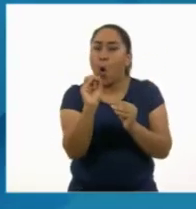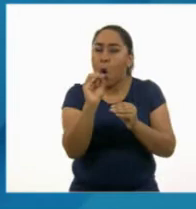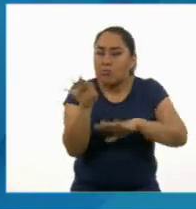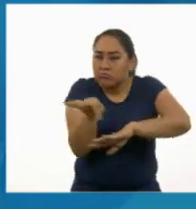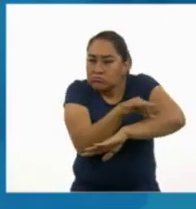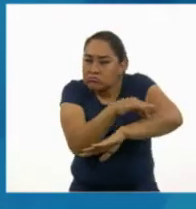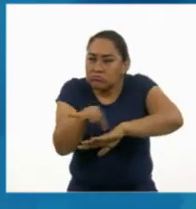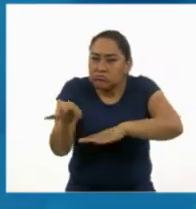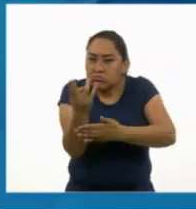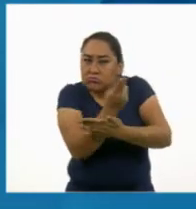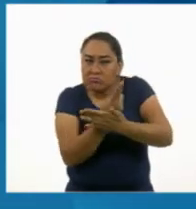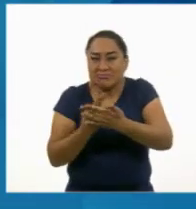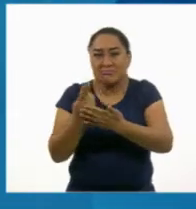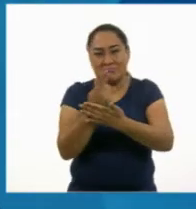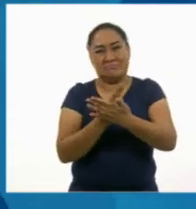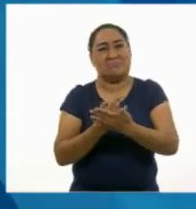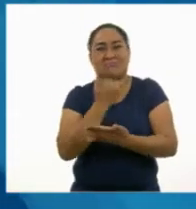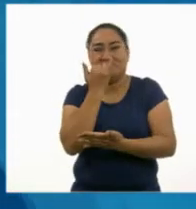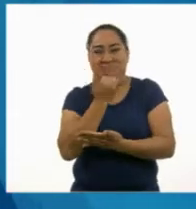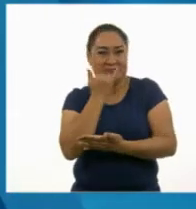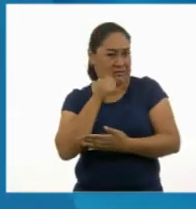sí, sí, le voy más a un diseñador gráfico.